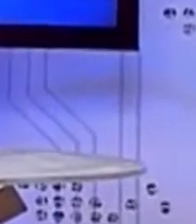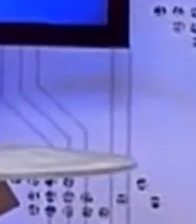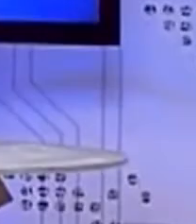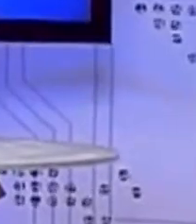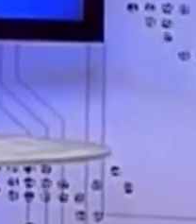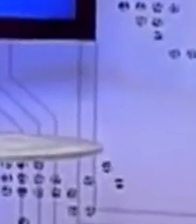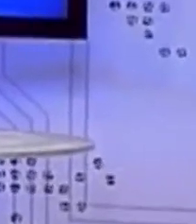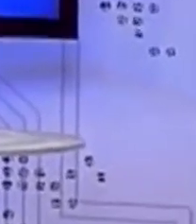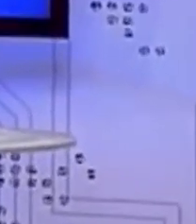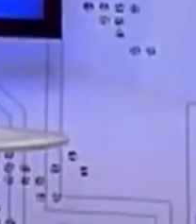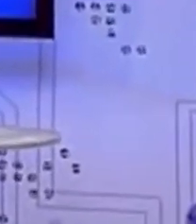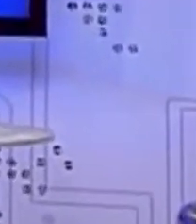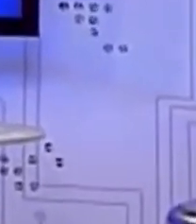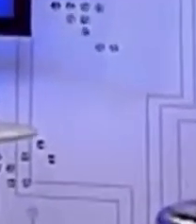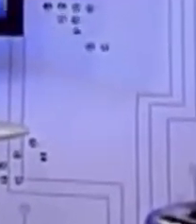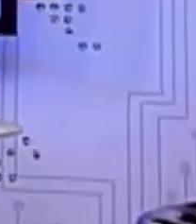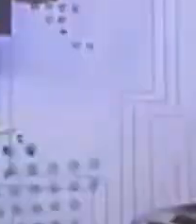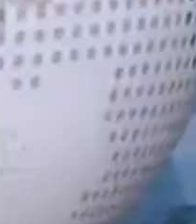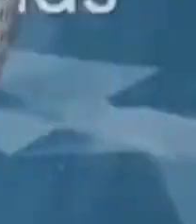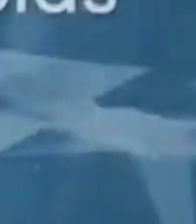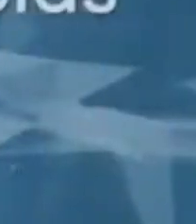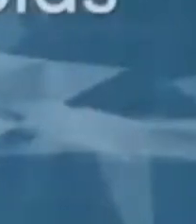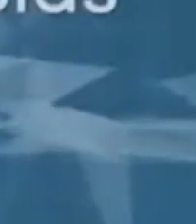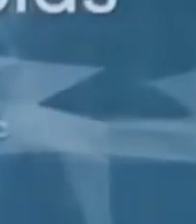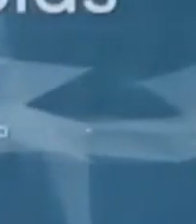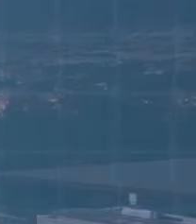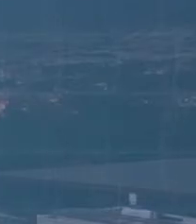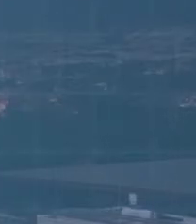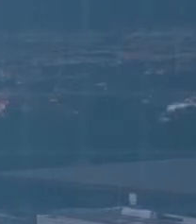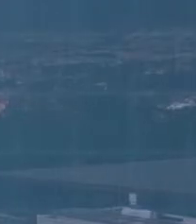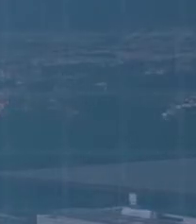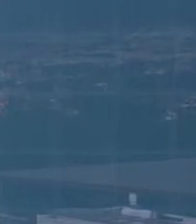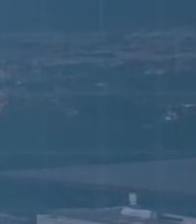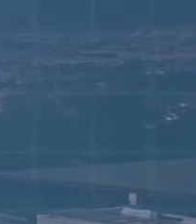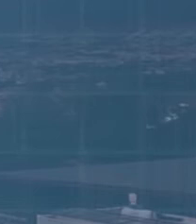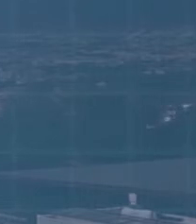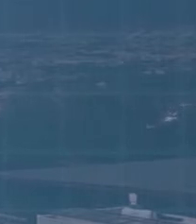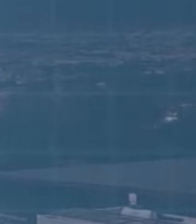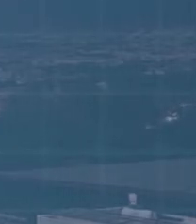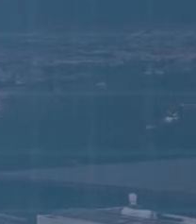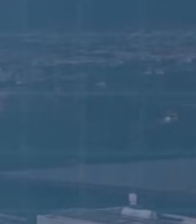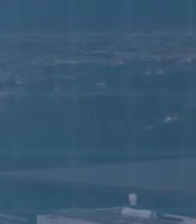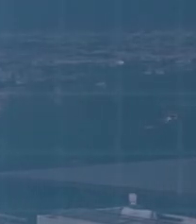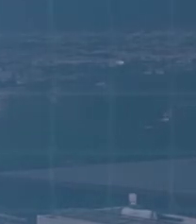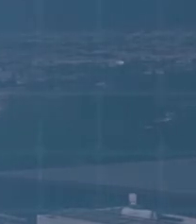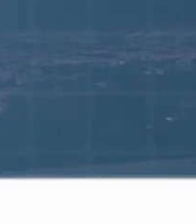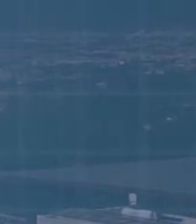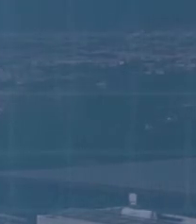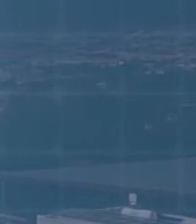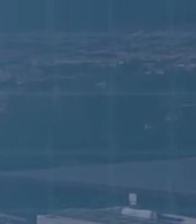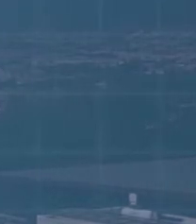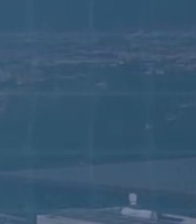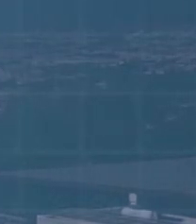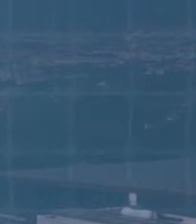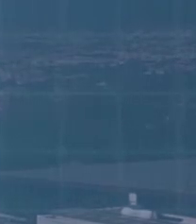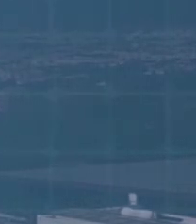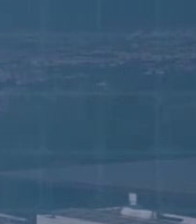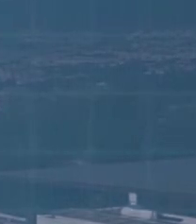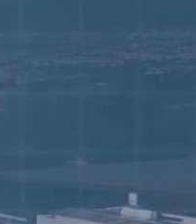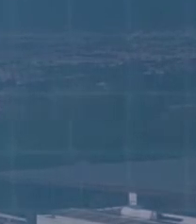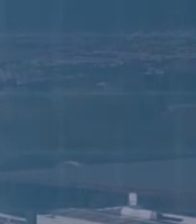información